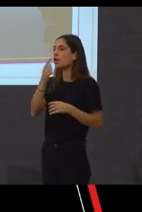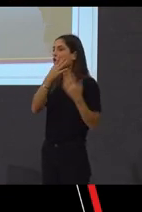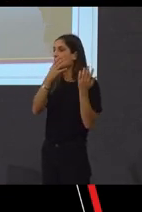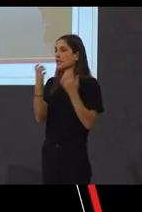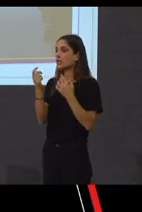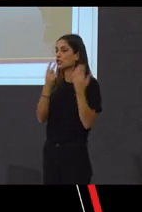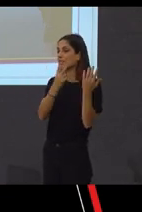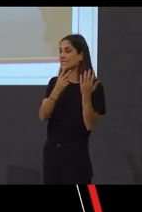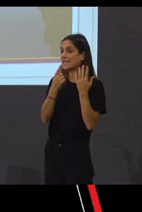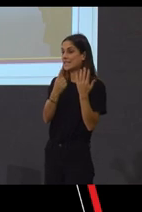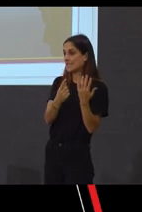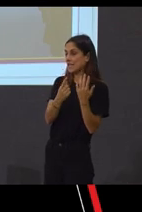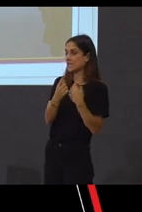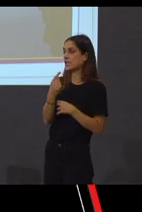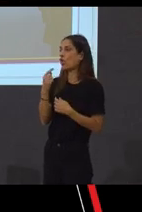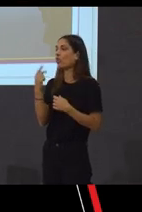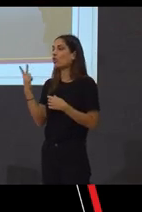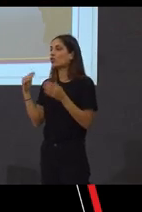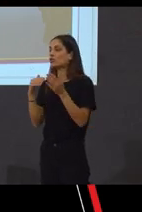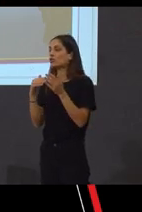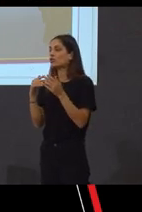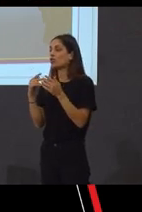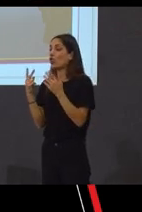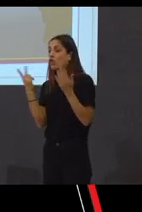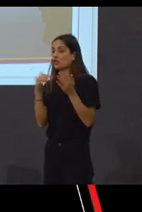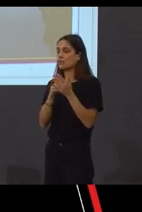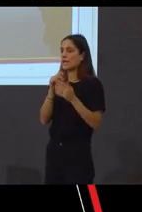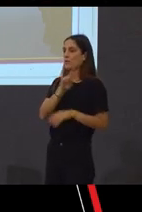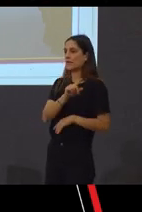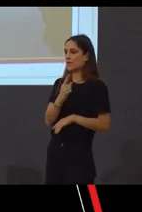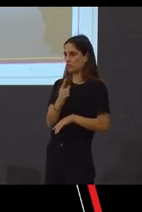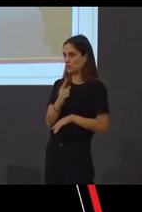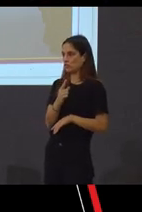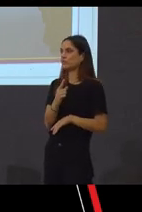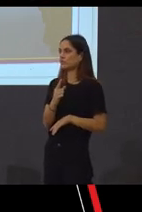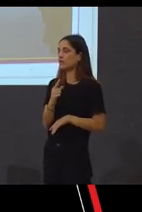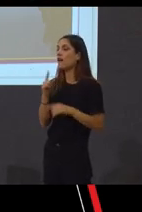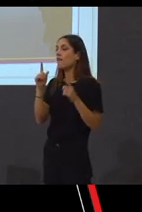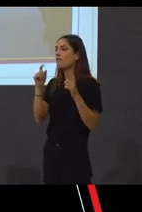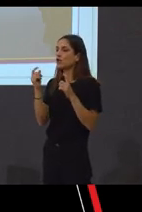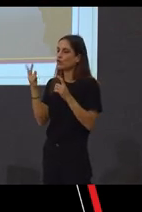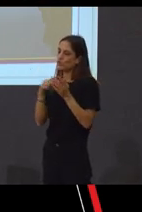1976, 2021. Bueno, venga, a foto é de 2020.